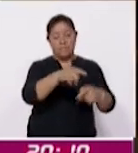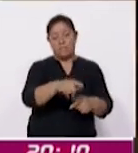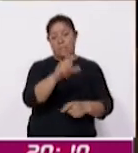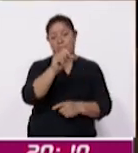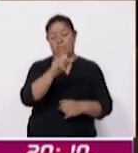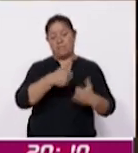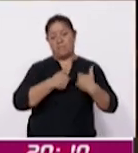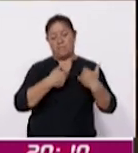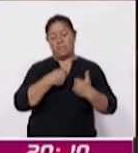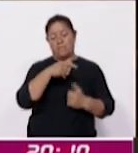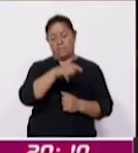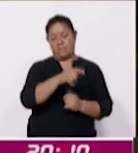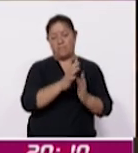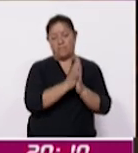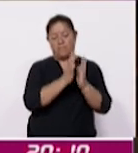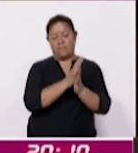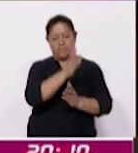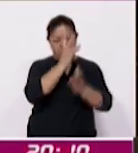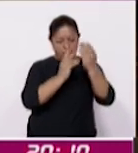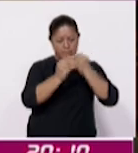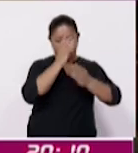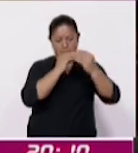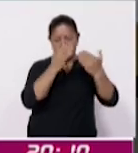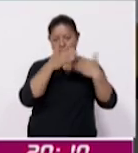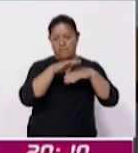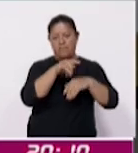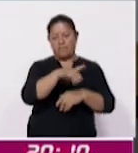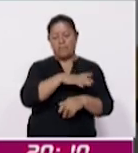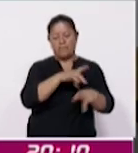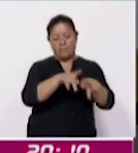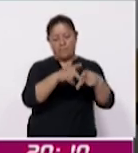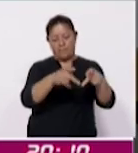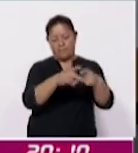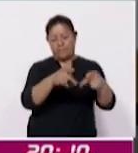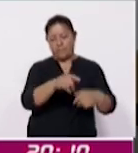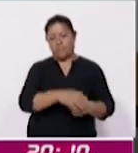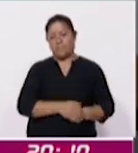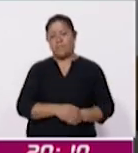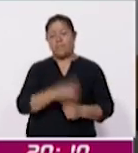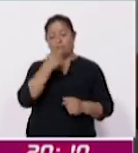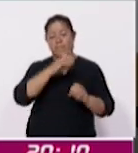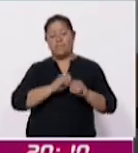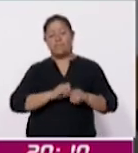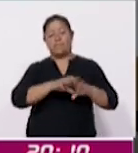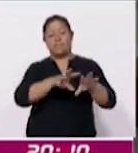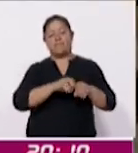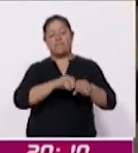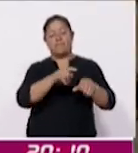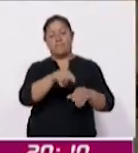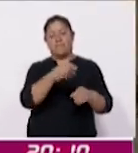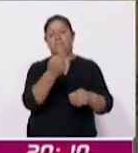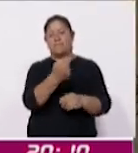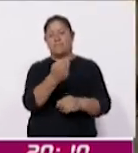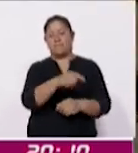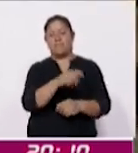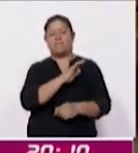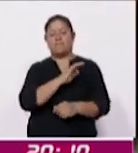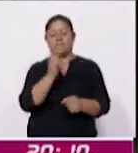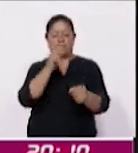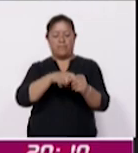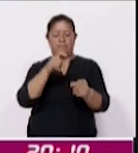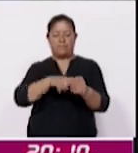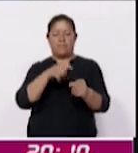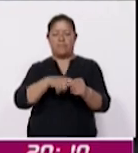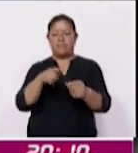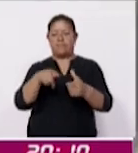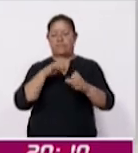jóvenes quienes aprenderon sobre el estudio y práctica de los géneros periodísticos, para brindarles las herramientas necesarias y puedan insertarse en los